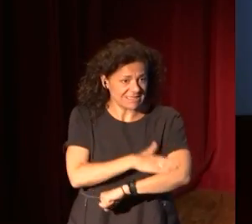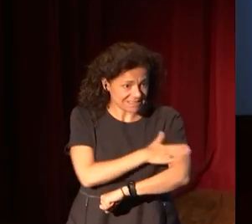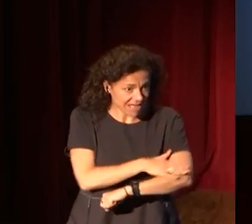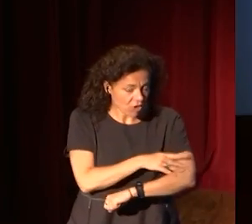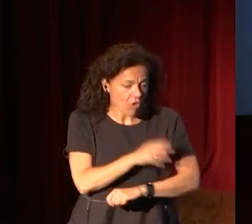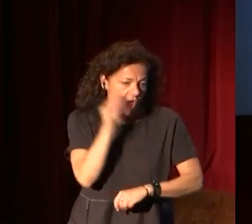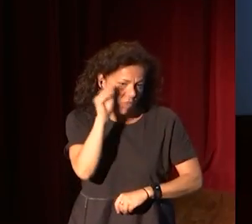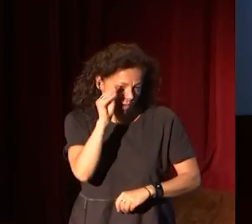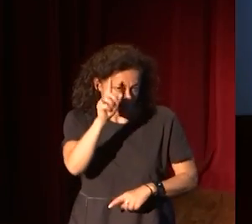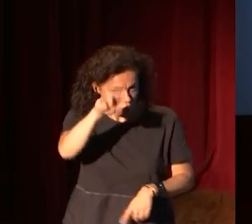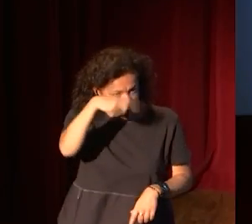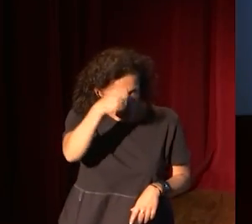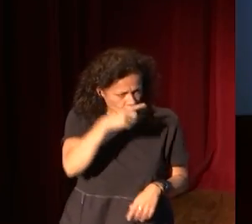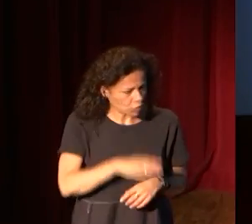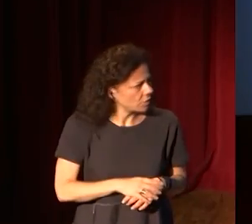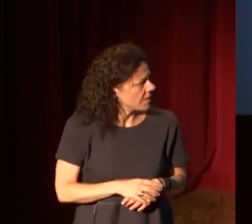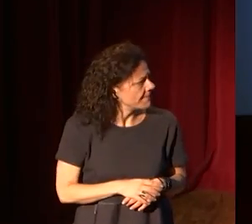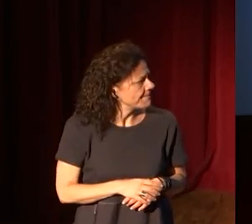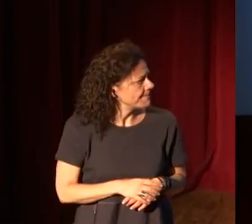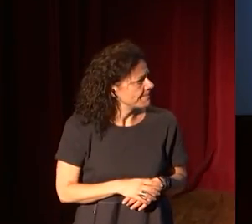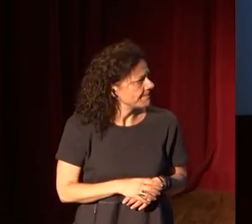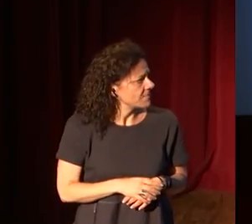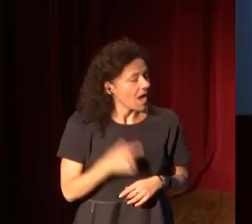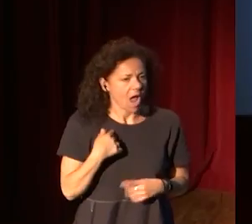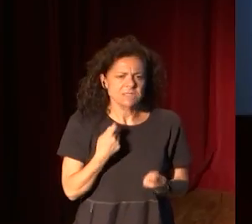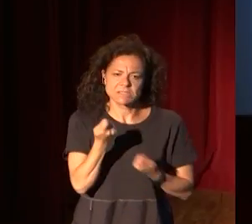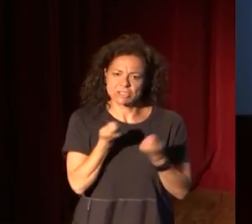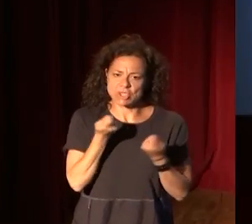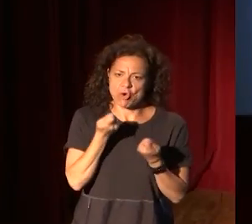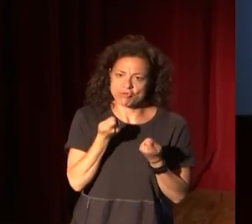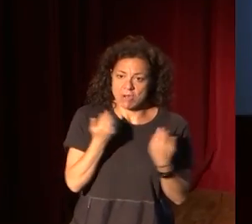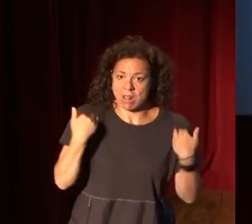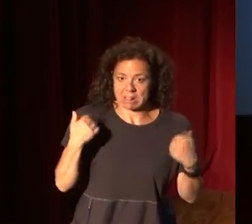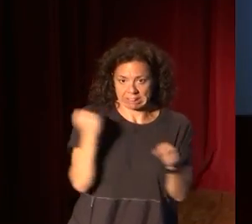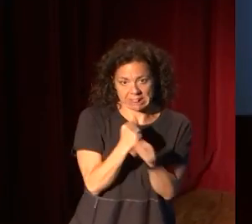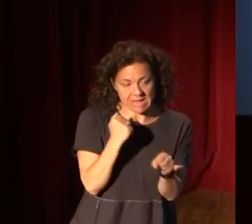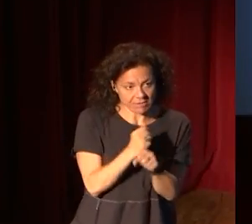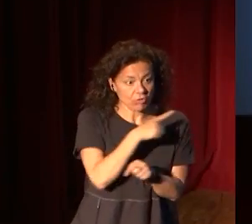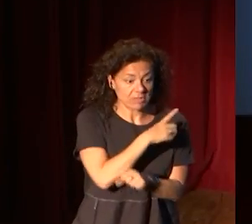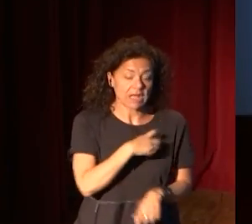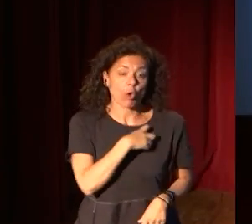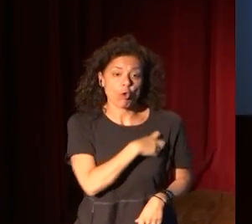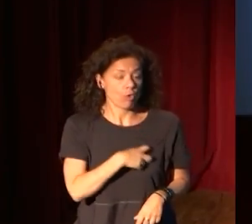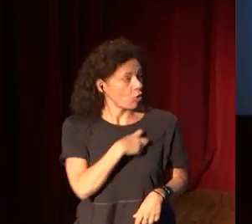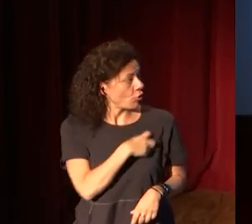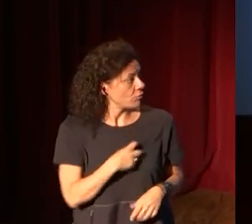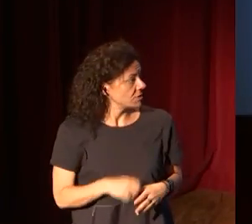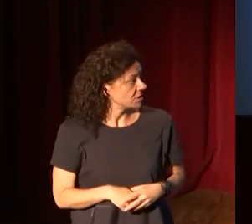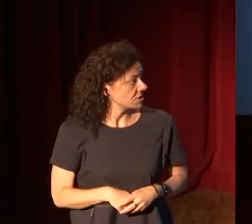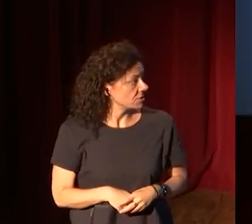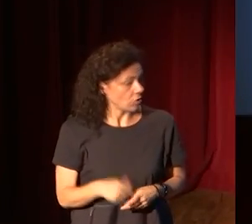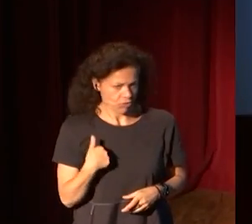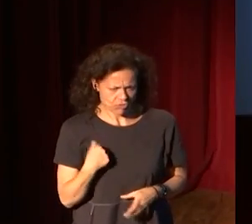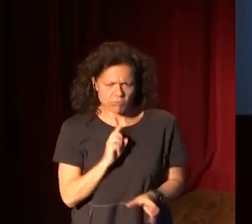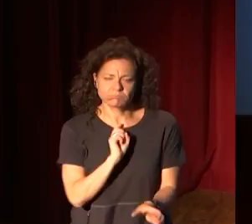Digital, el Ministerio de Educación, Cultura y Deporte, con la que se regulan las funciones. Y esta comisión, en la que soy